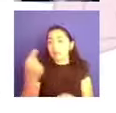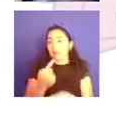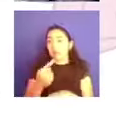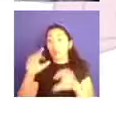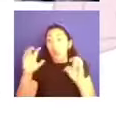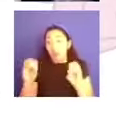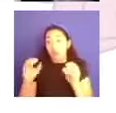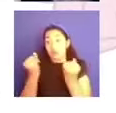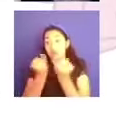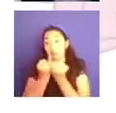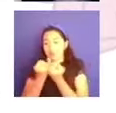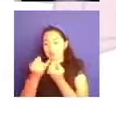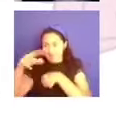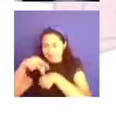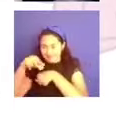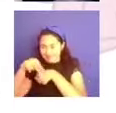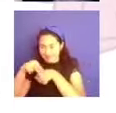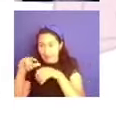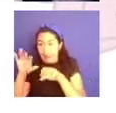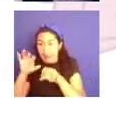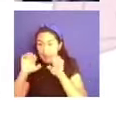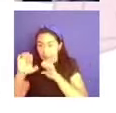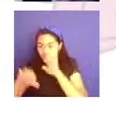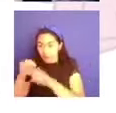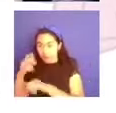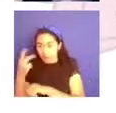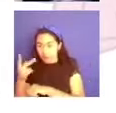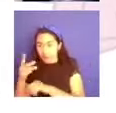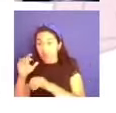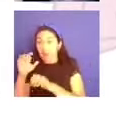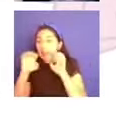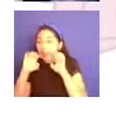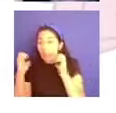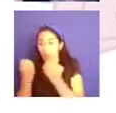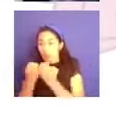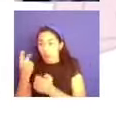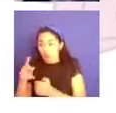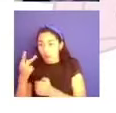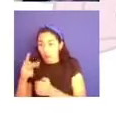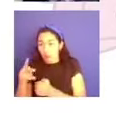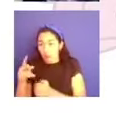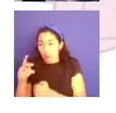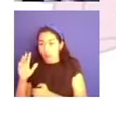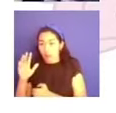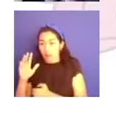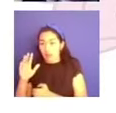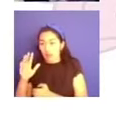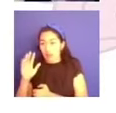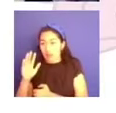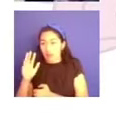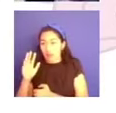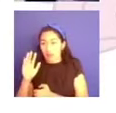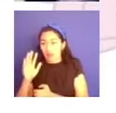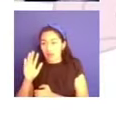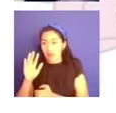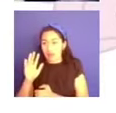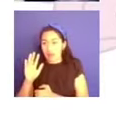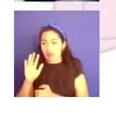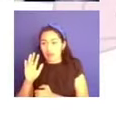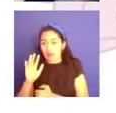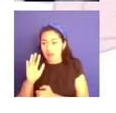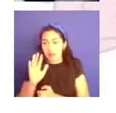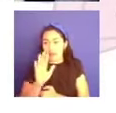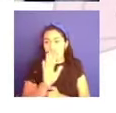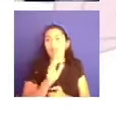de salud y con todo esto, la posibilidad que voy a tener o no de resignificar lo que está pasando. ¿Ok? Entonces,